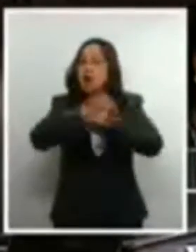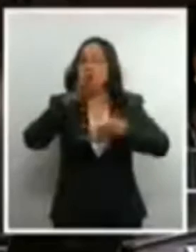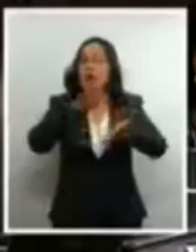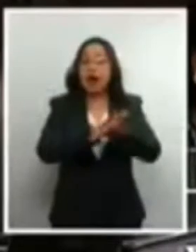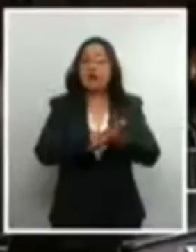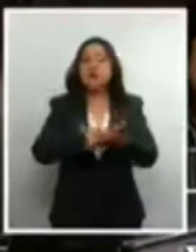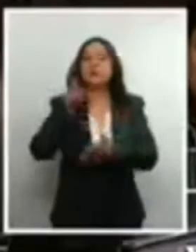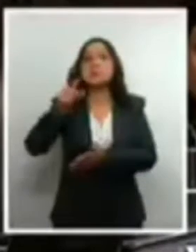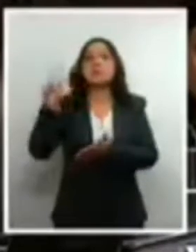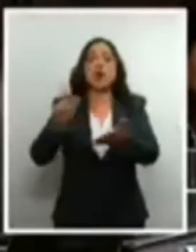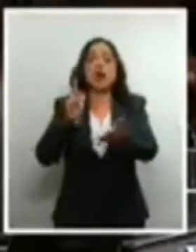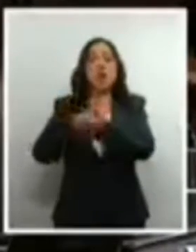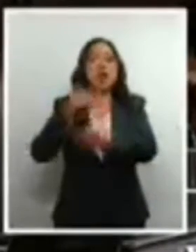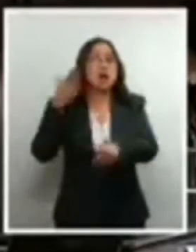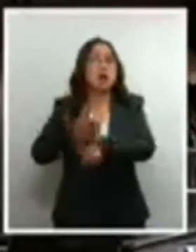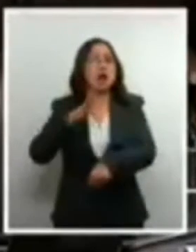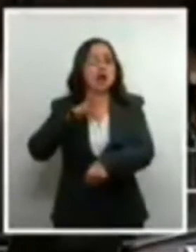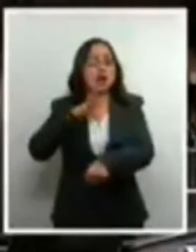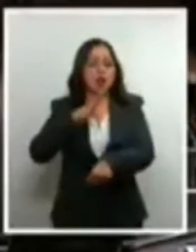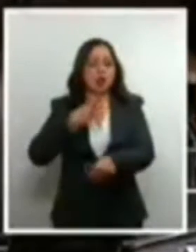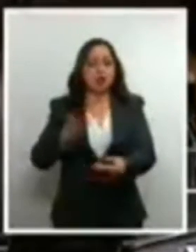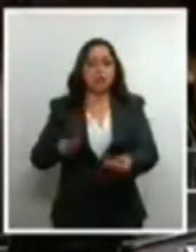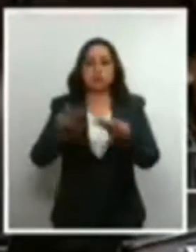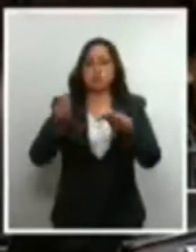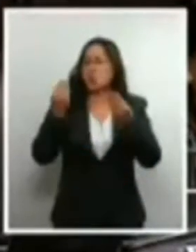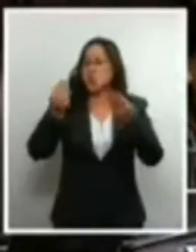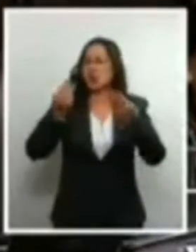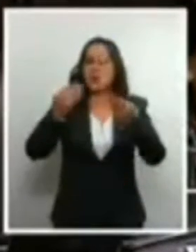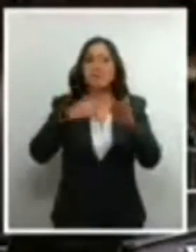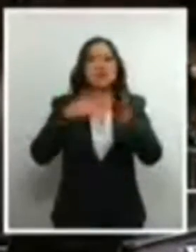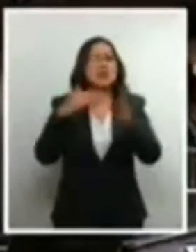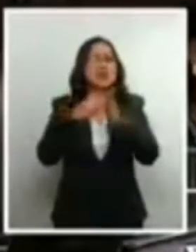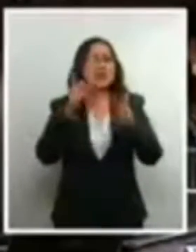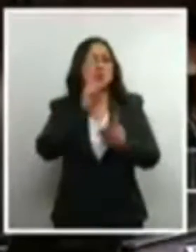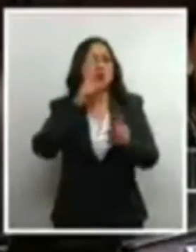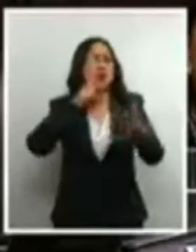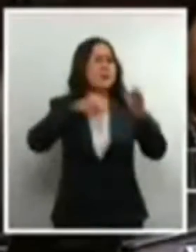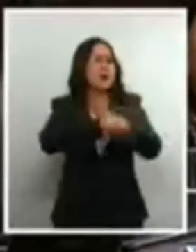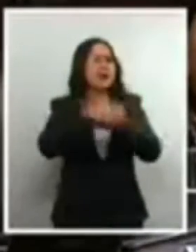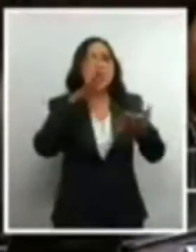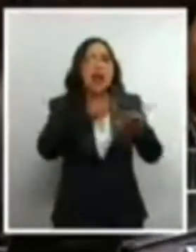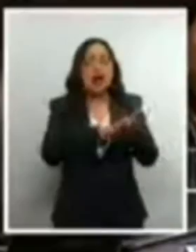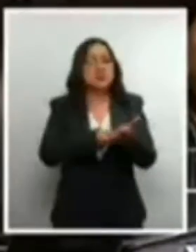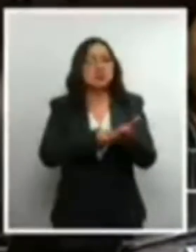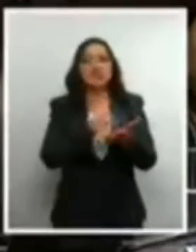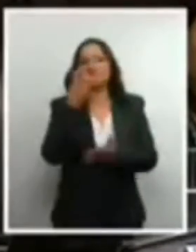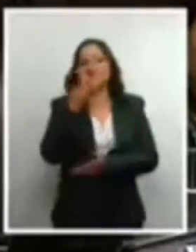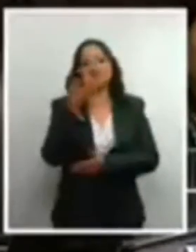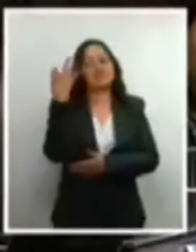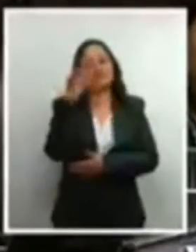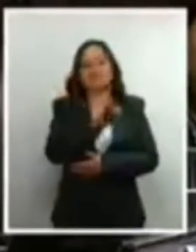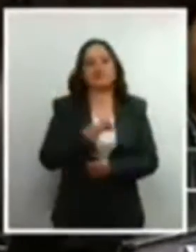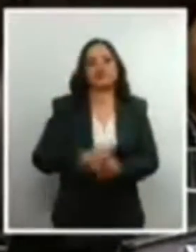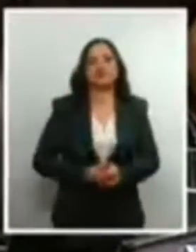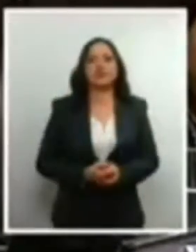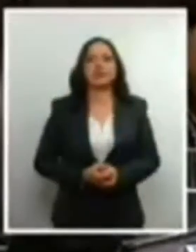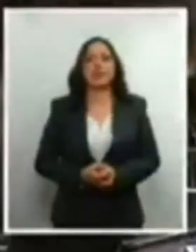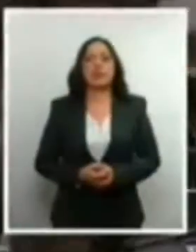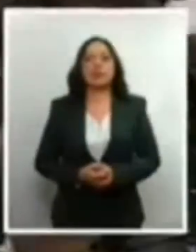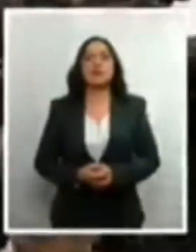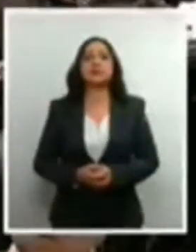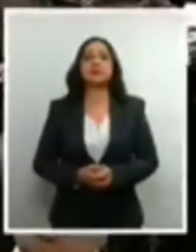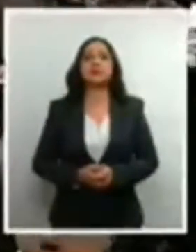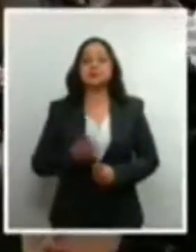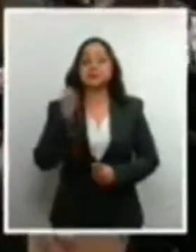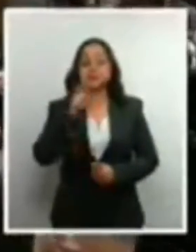castigan mantienen un gran número, aquí se dijo, miles de mujeres. Esto es completamente falso. Que